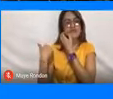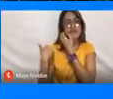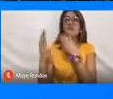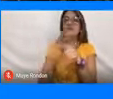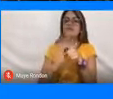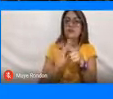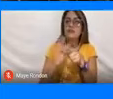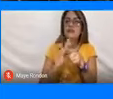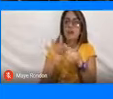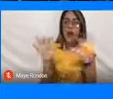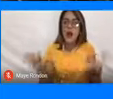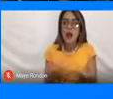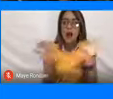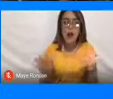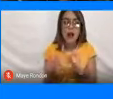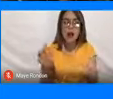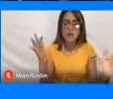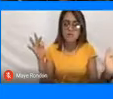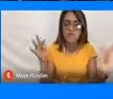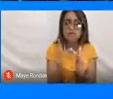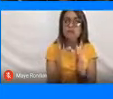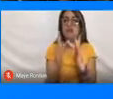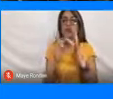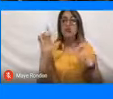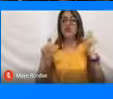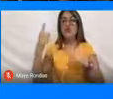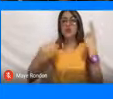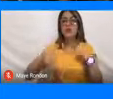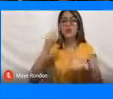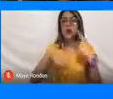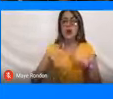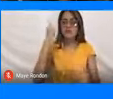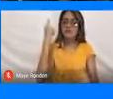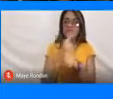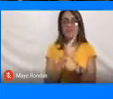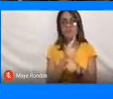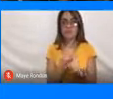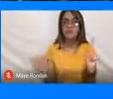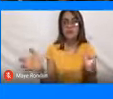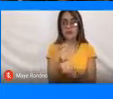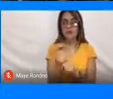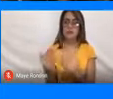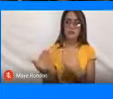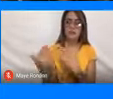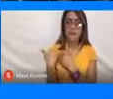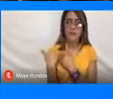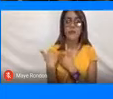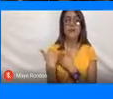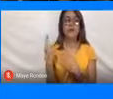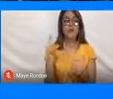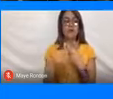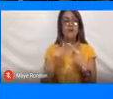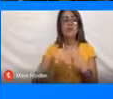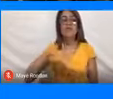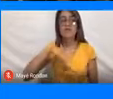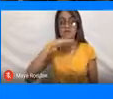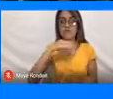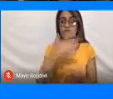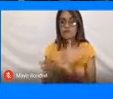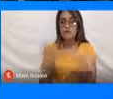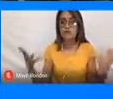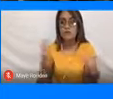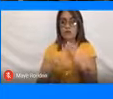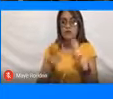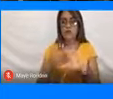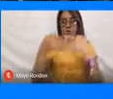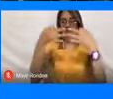acciones que contribuyan a que la actividad turística se desarrolle de manera responsable, sostenible y en este caso